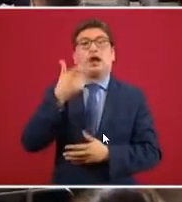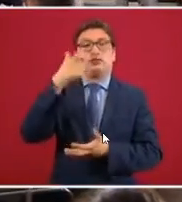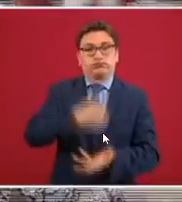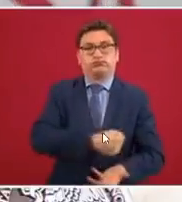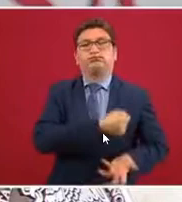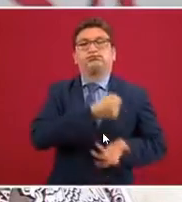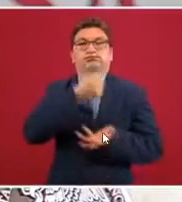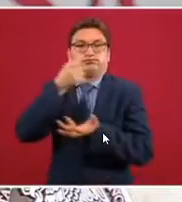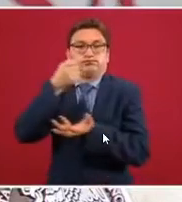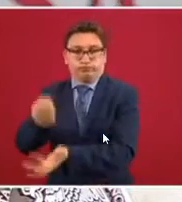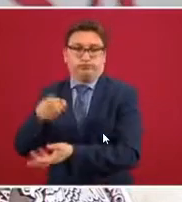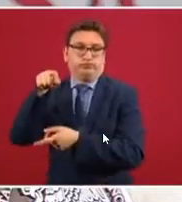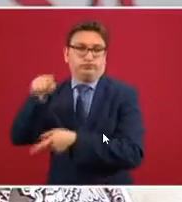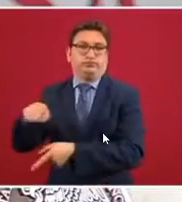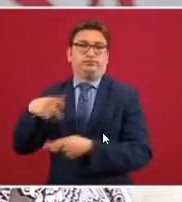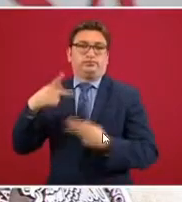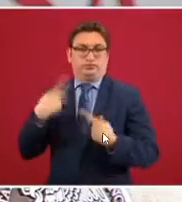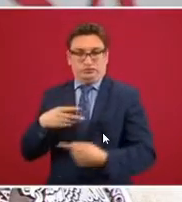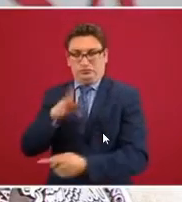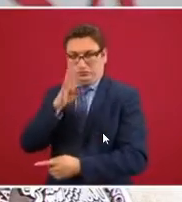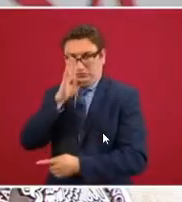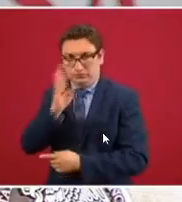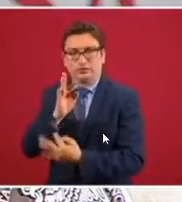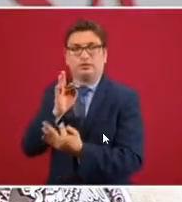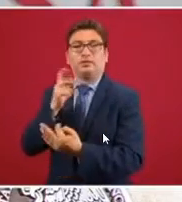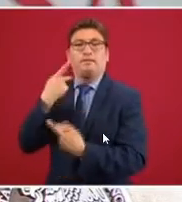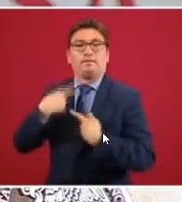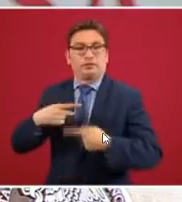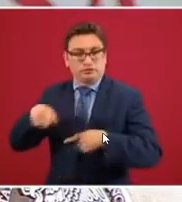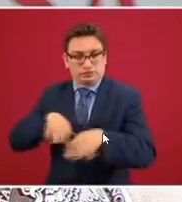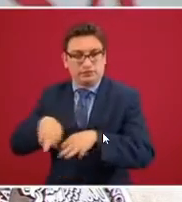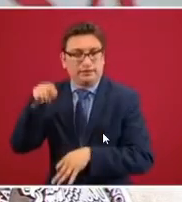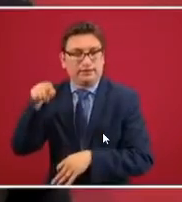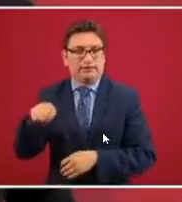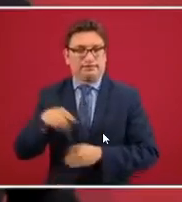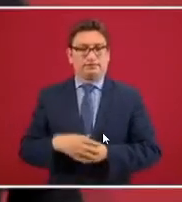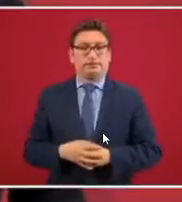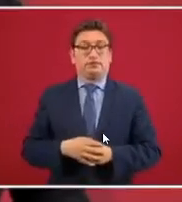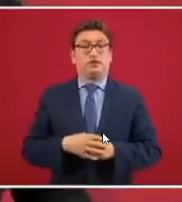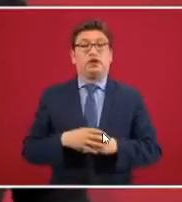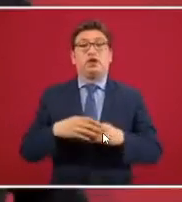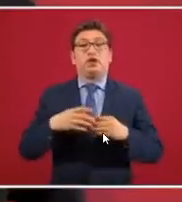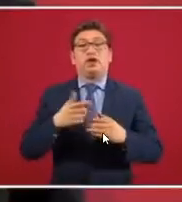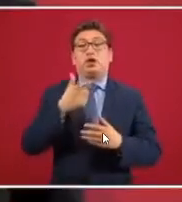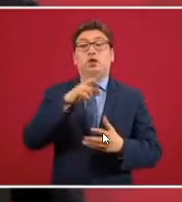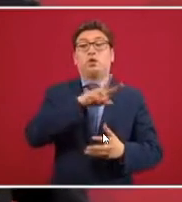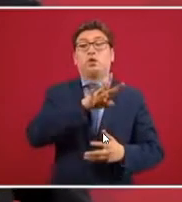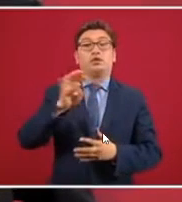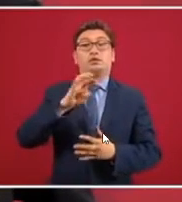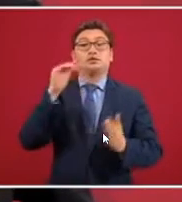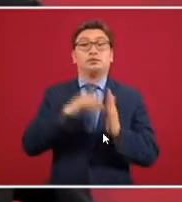al trabajador, que no haya intermediación.